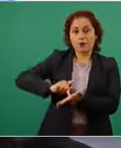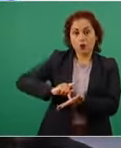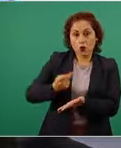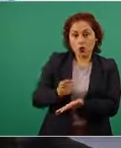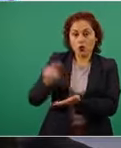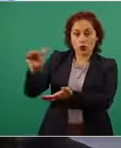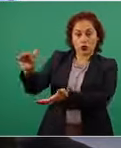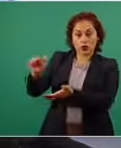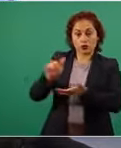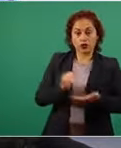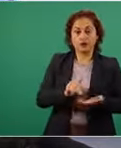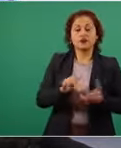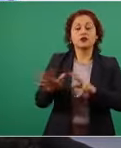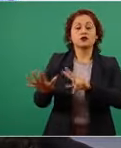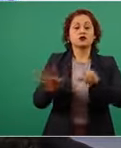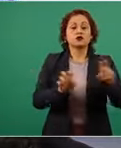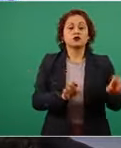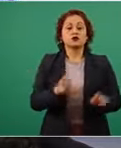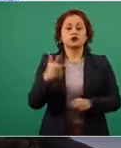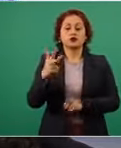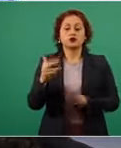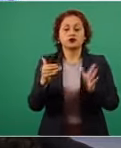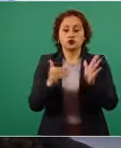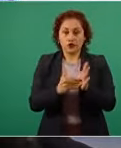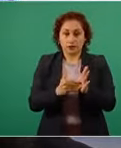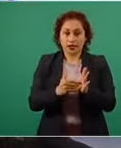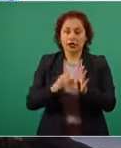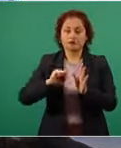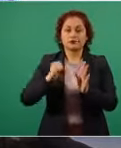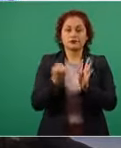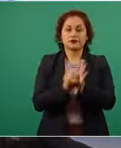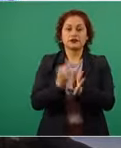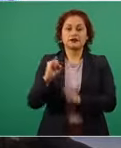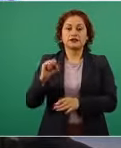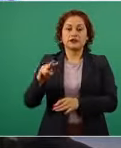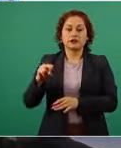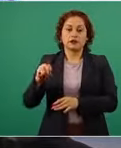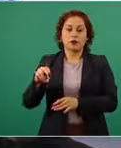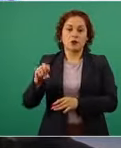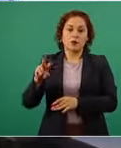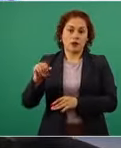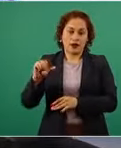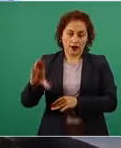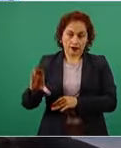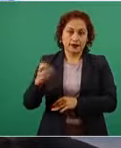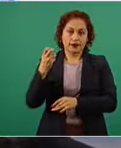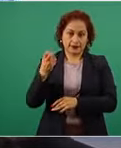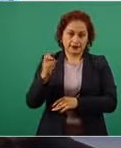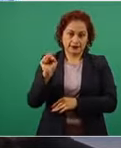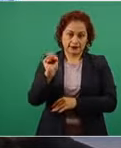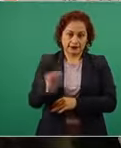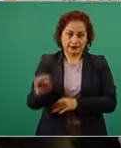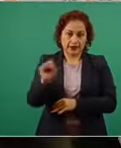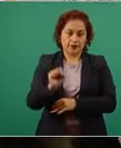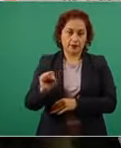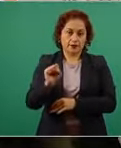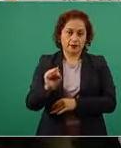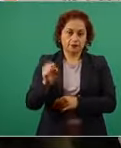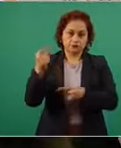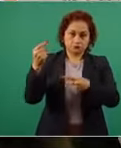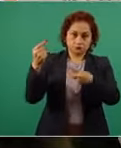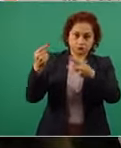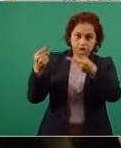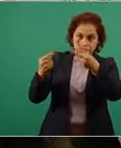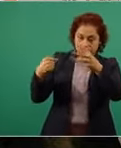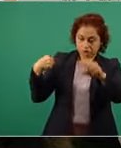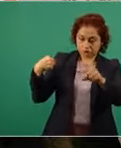808 mil dosis de Sinovac el sábado 27 de febrero. Estos son los números que tenemos para